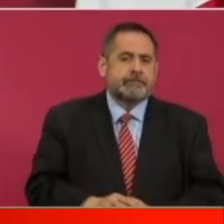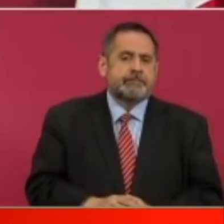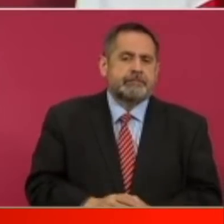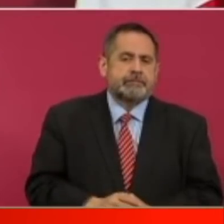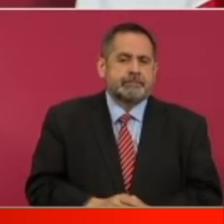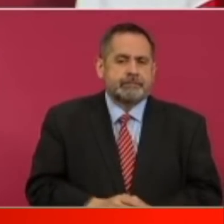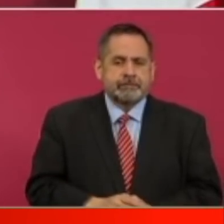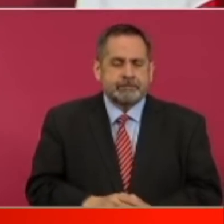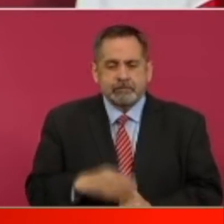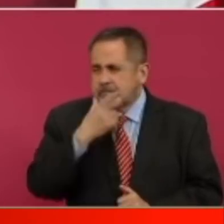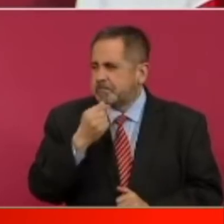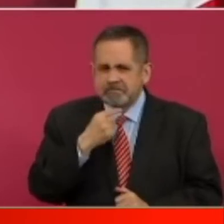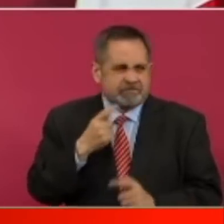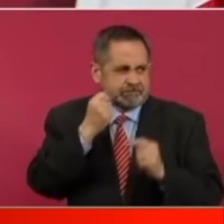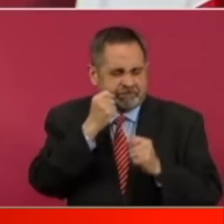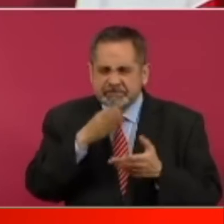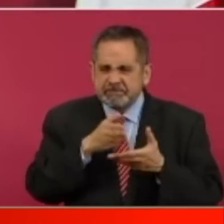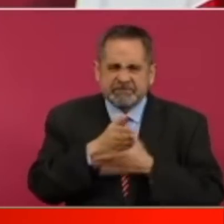que se metieron